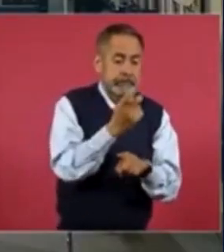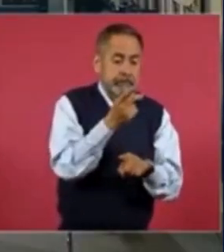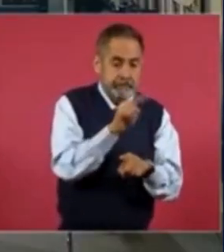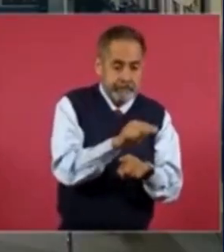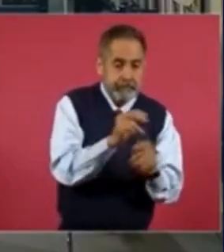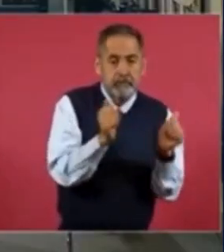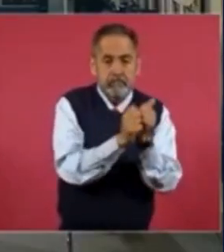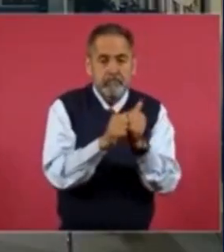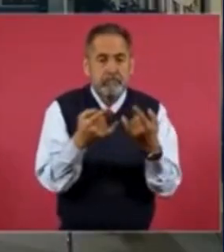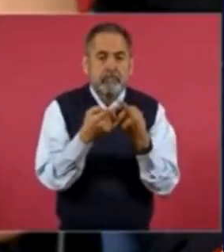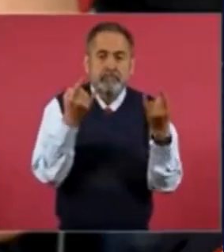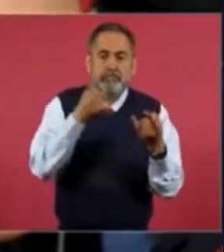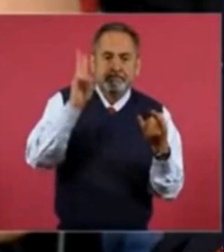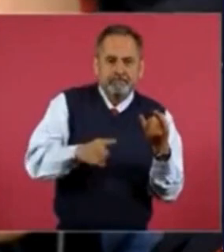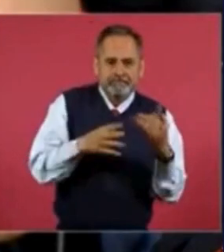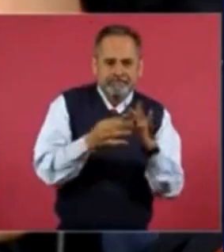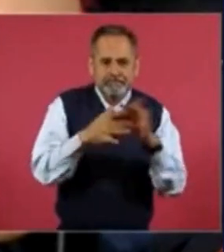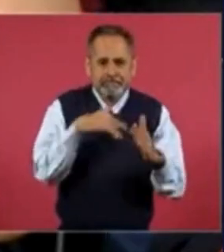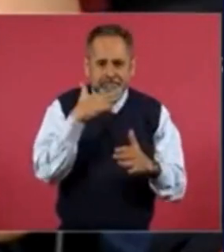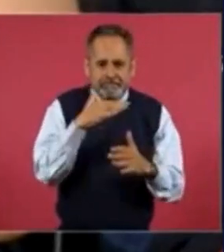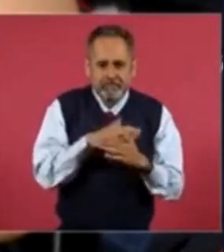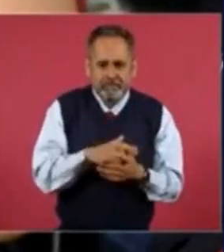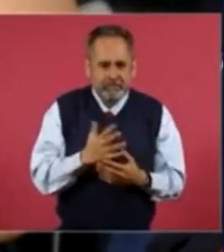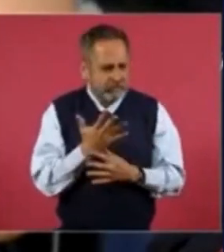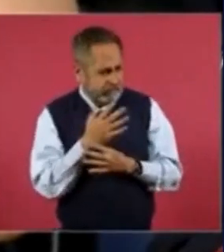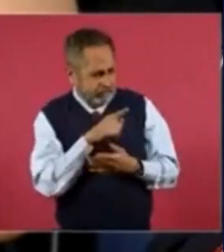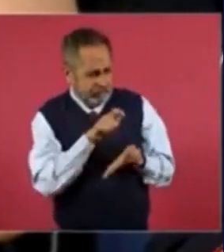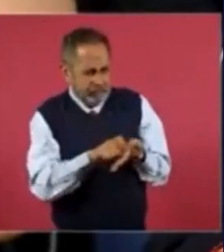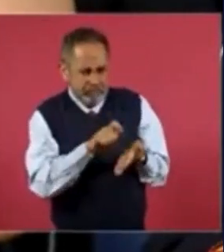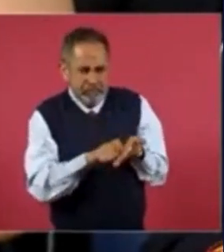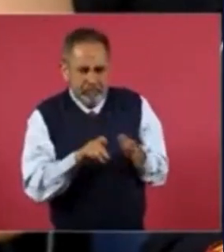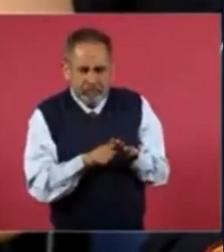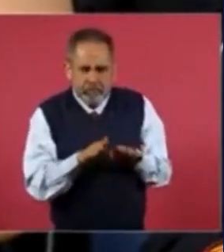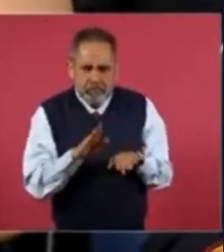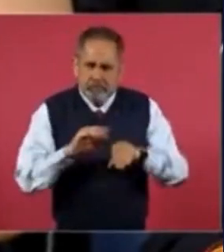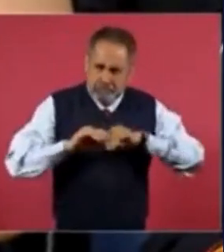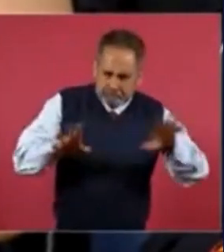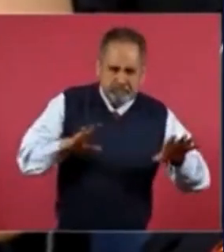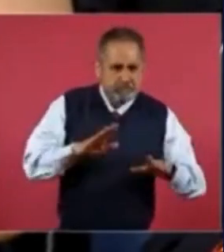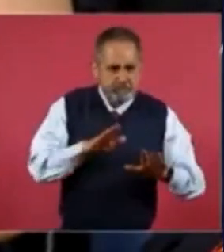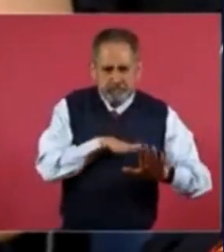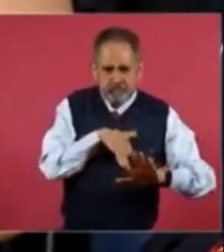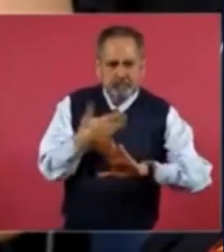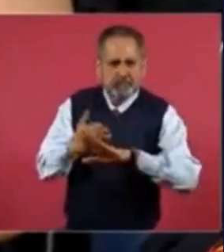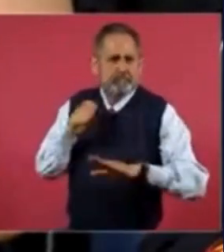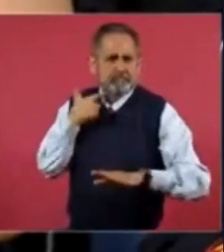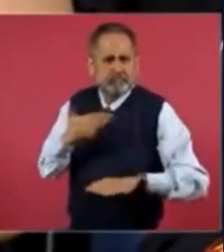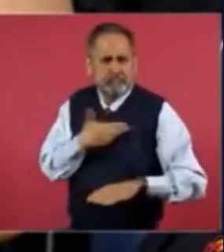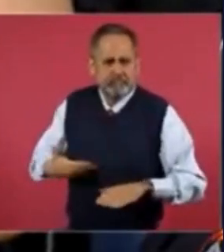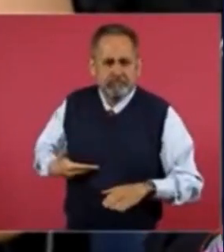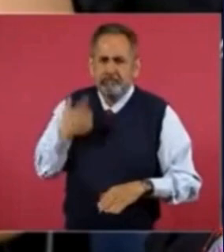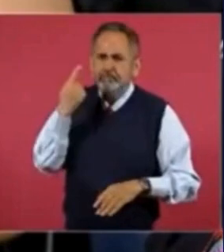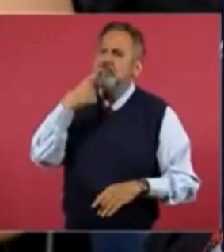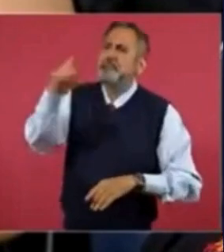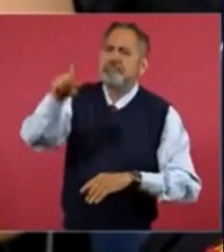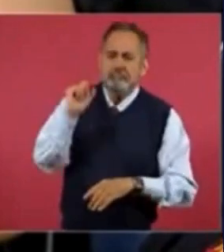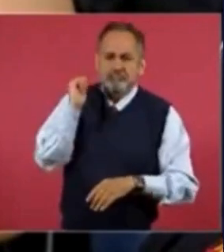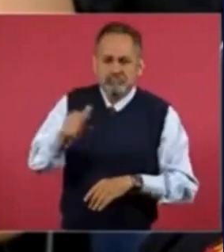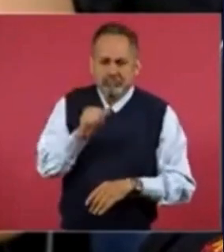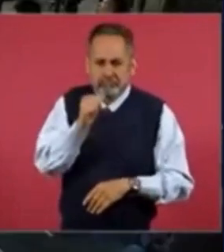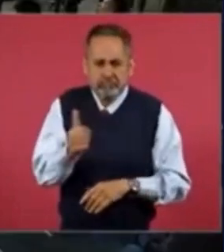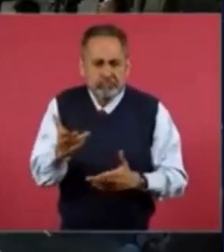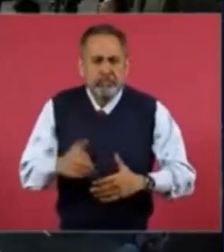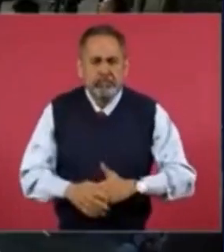la más reciente conferencia de prensa en Palacio Nacional, el presidente Andrés Manuel López Obrador abordó una variedad de temas